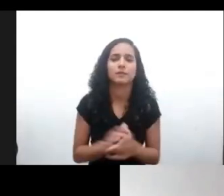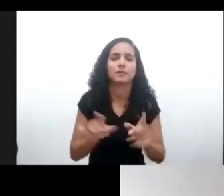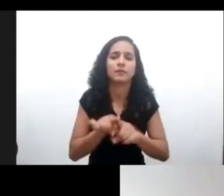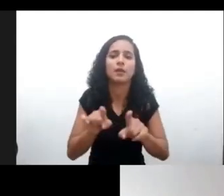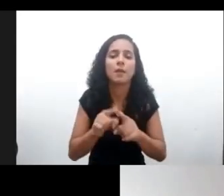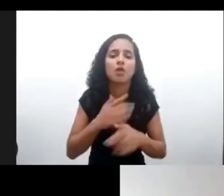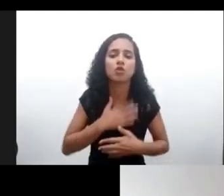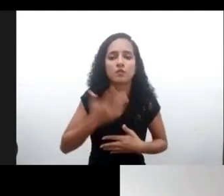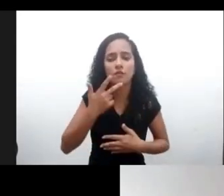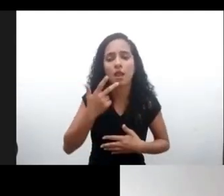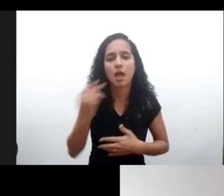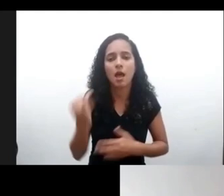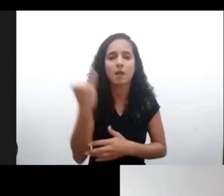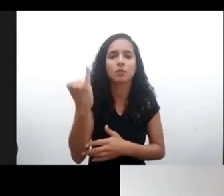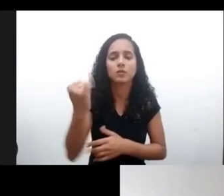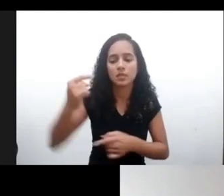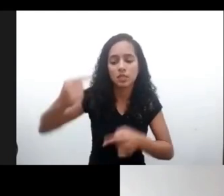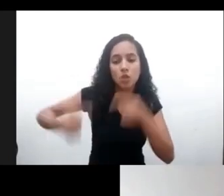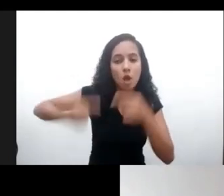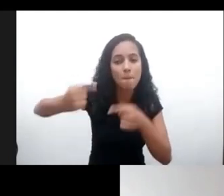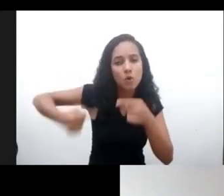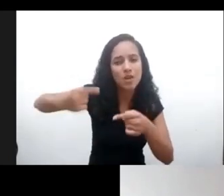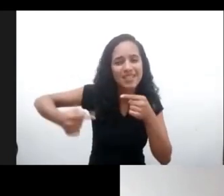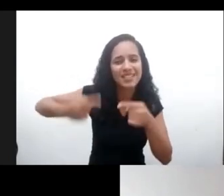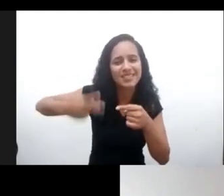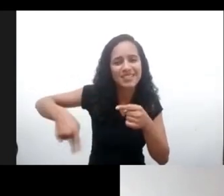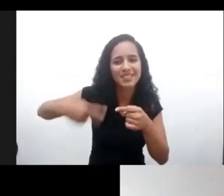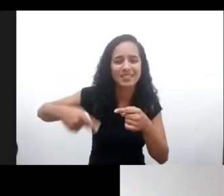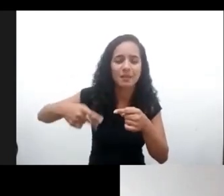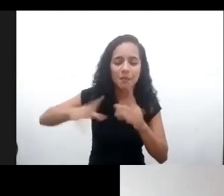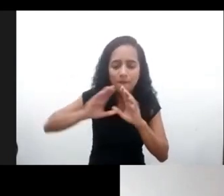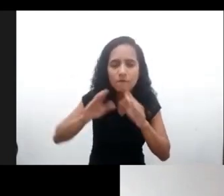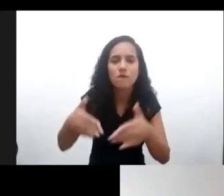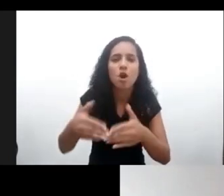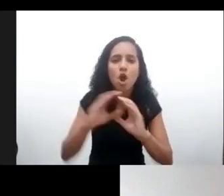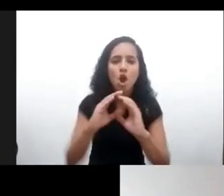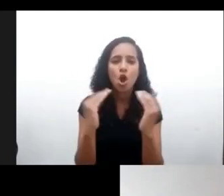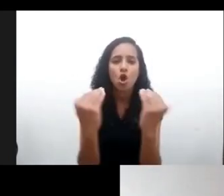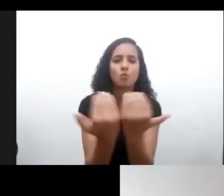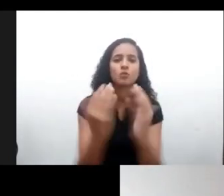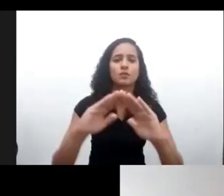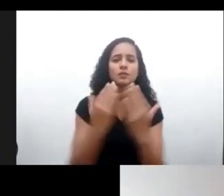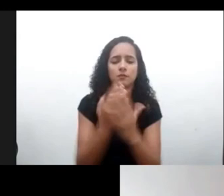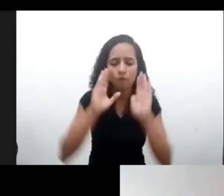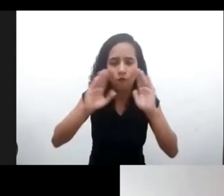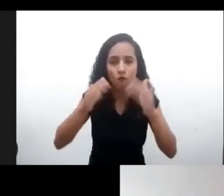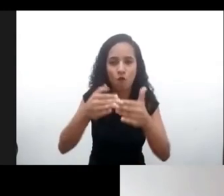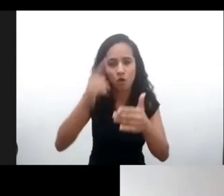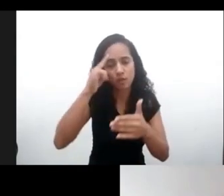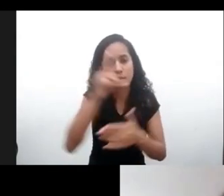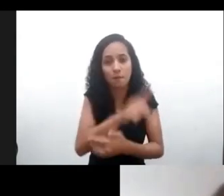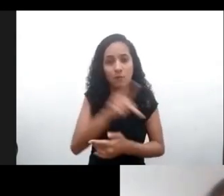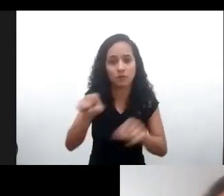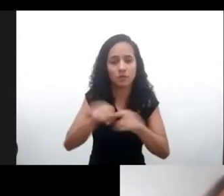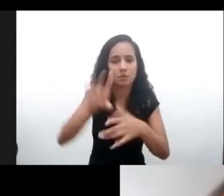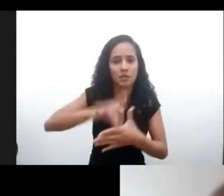políticas también se enfoquen en las comunidades escolares, pensando en docentes, en líderes escolares, y también